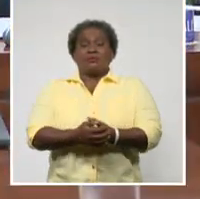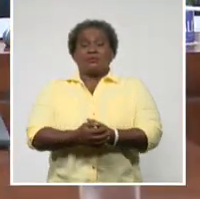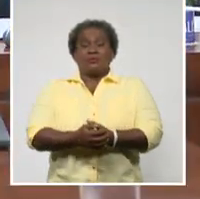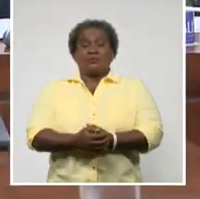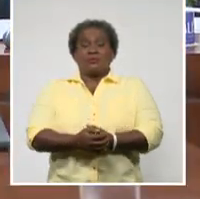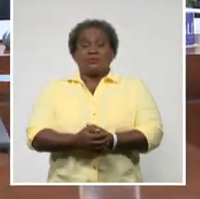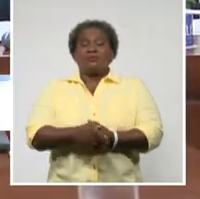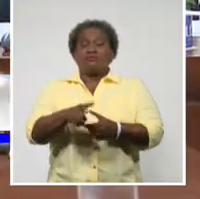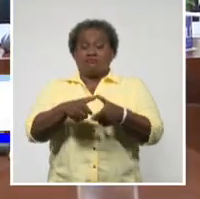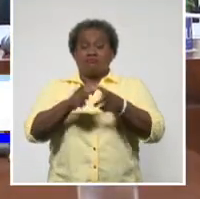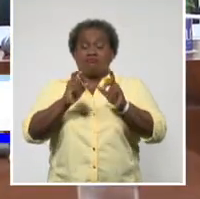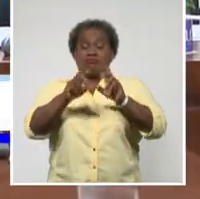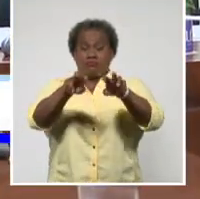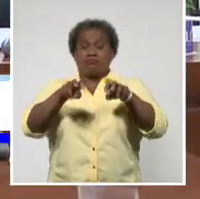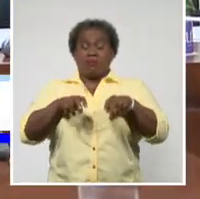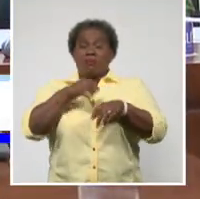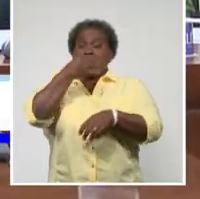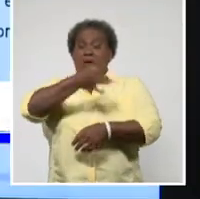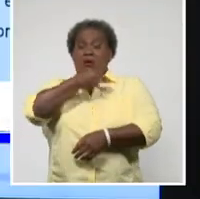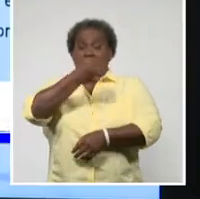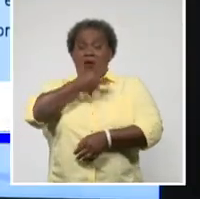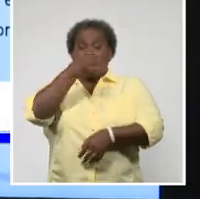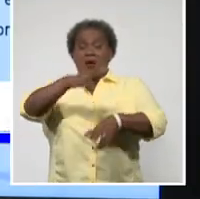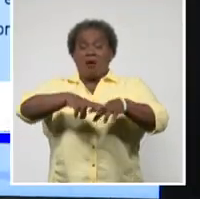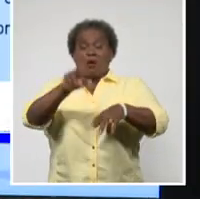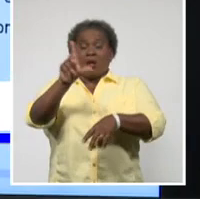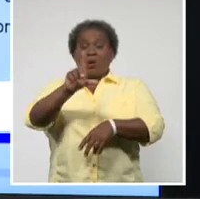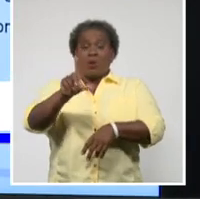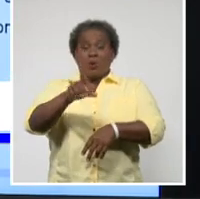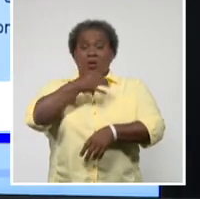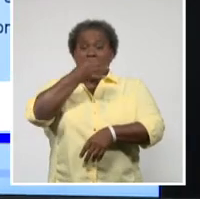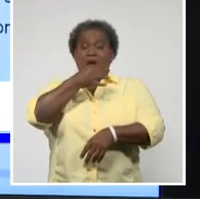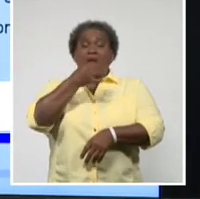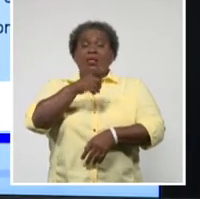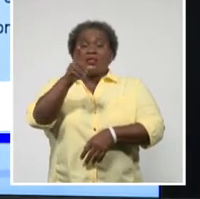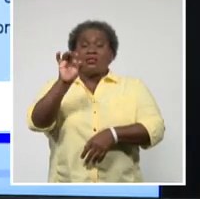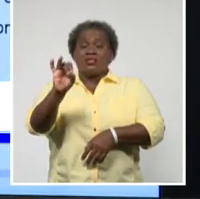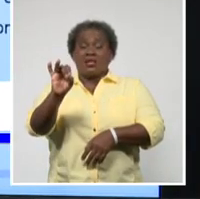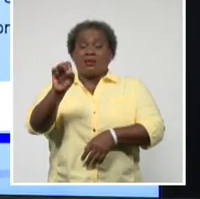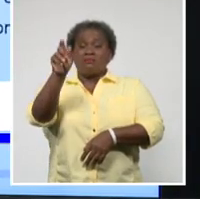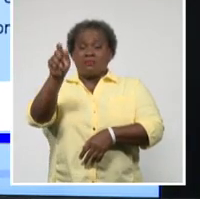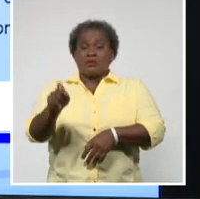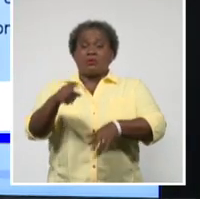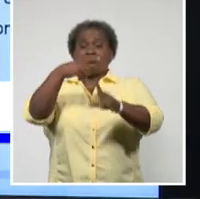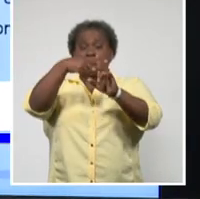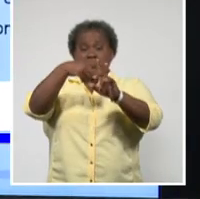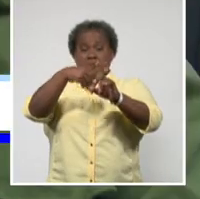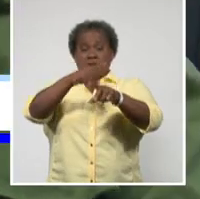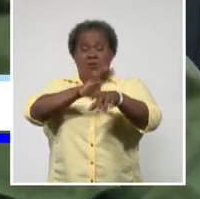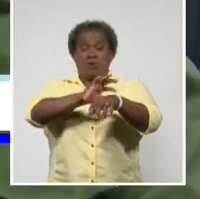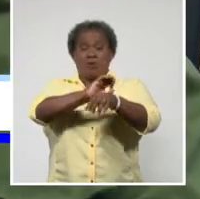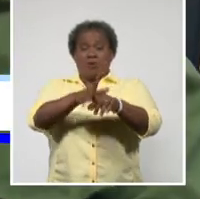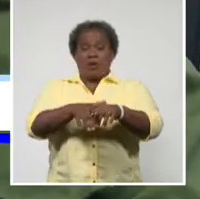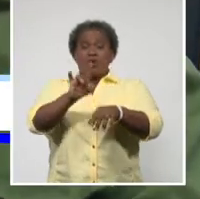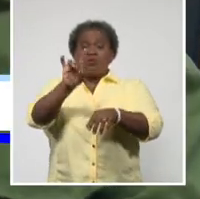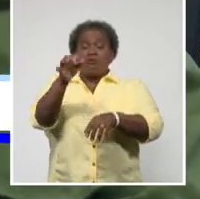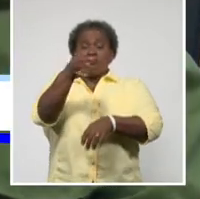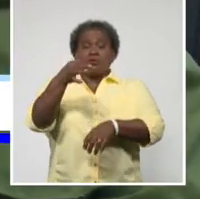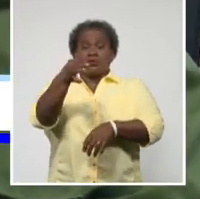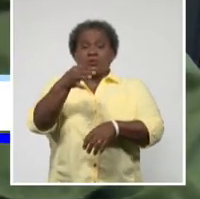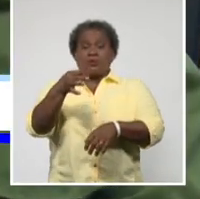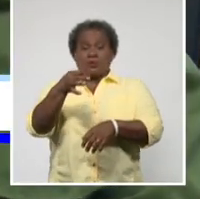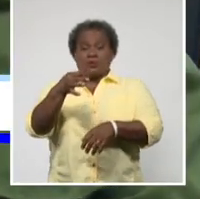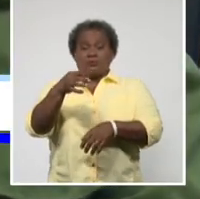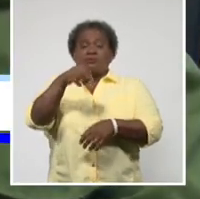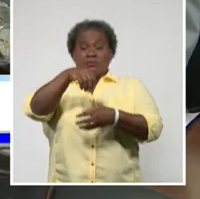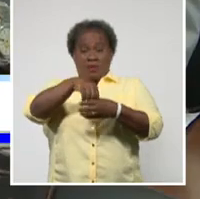En la reunión se informó que este lunes La Habana reportó 17 casos positivos a la COVID-19 pertenecientes a nueve municipios, de